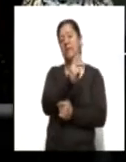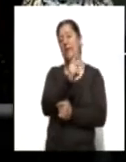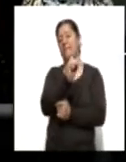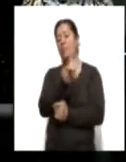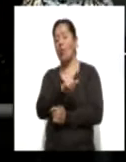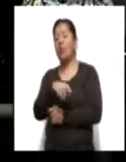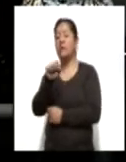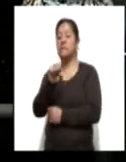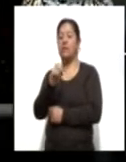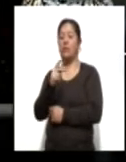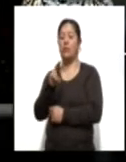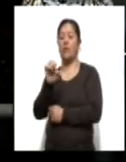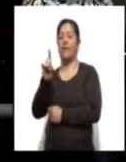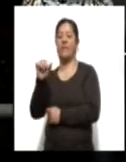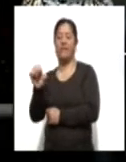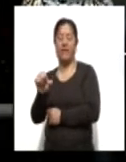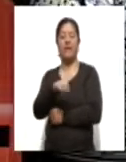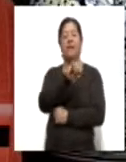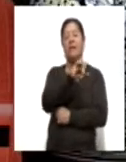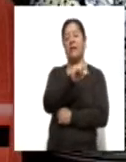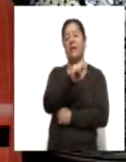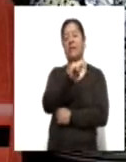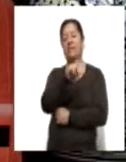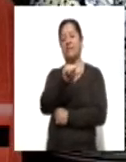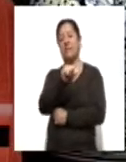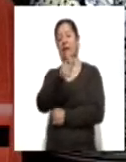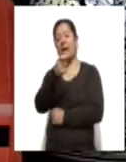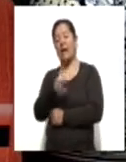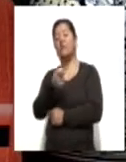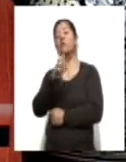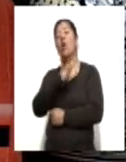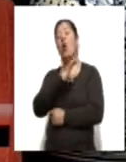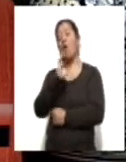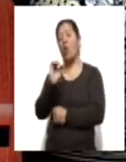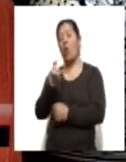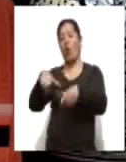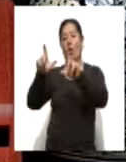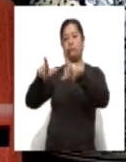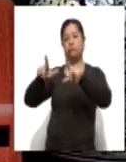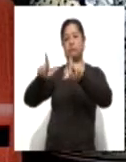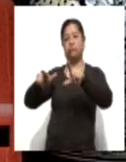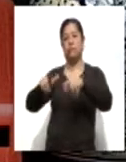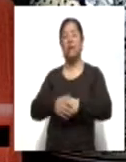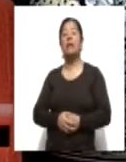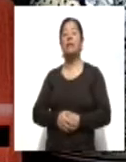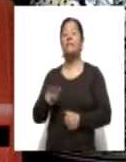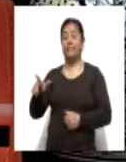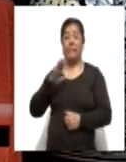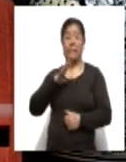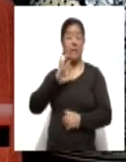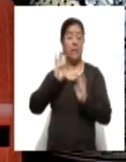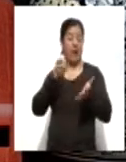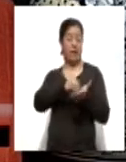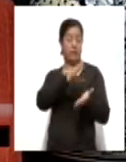Cepuede, SNE y Catlax o en nuestra página web. Y una vez que tienen ese llenado del